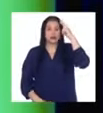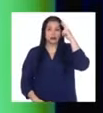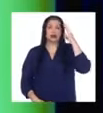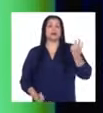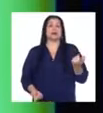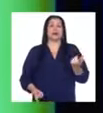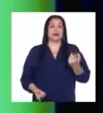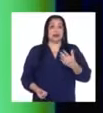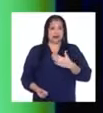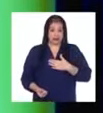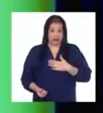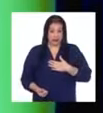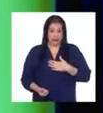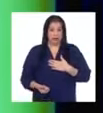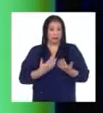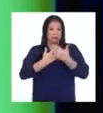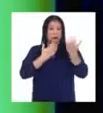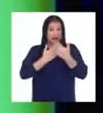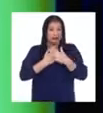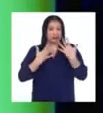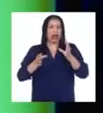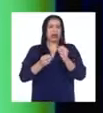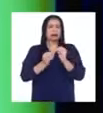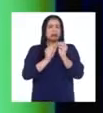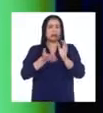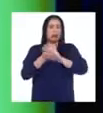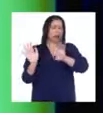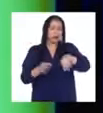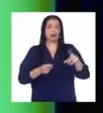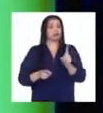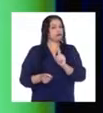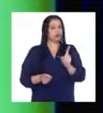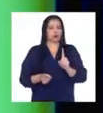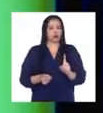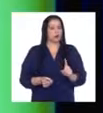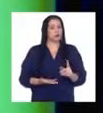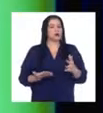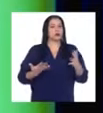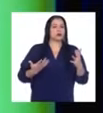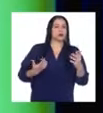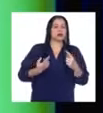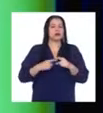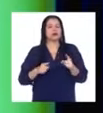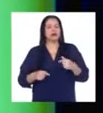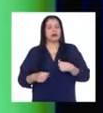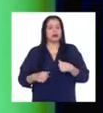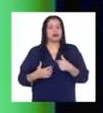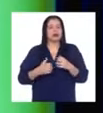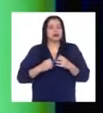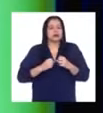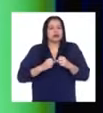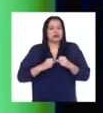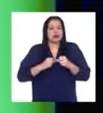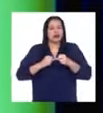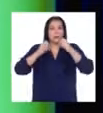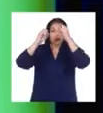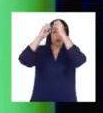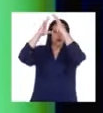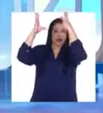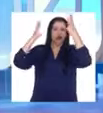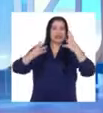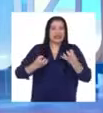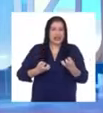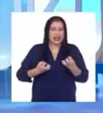fácil levantarme de esto, pero tenía mis sueños y quería lucharlos por ellos.